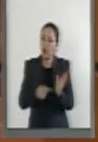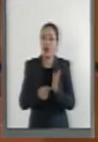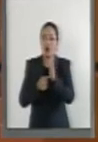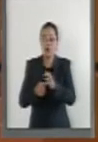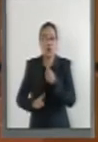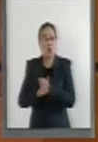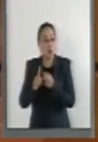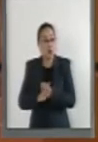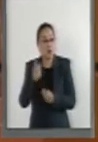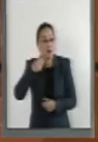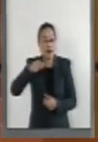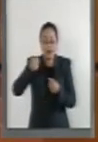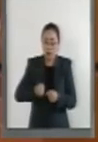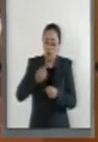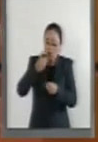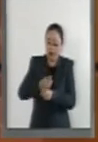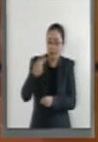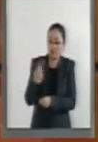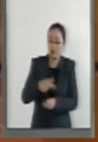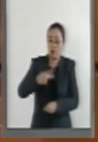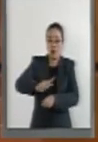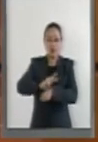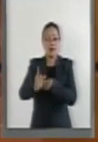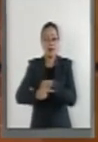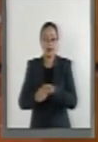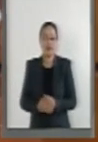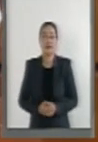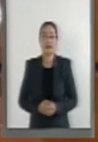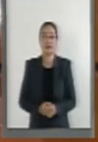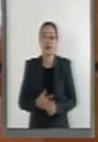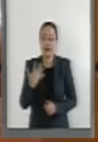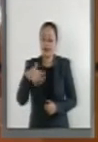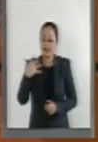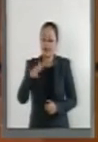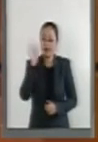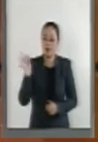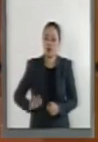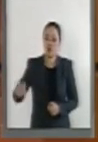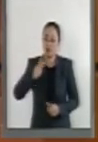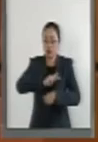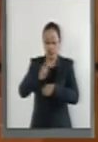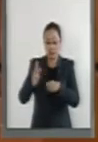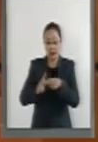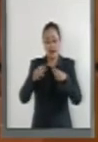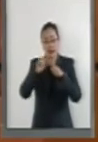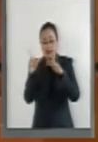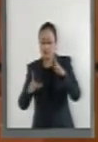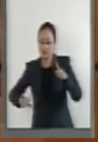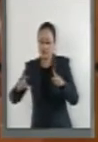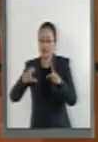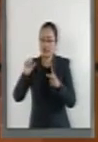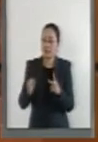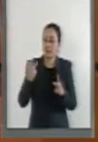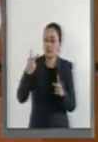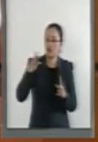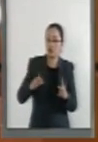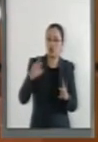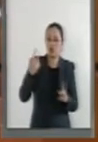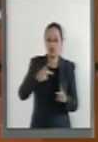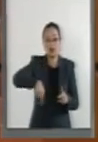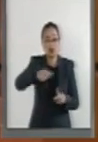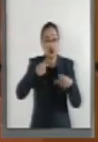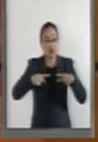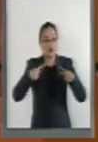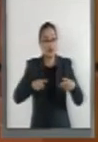problema de seguridad nacional. El 15% del territorio nacional, el 68.2% de la población